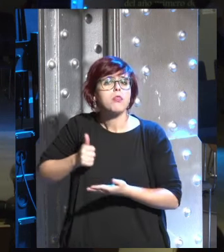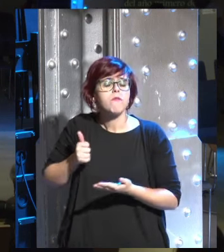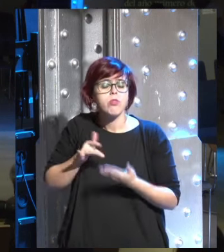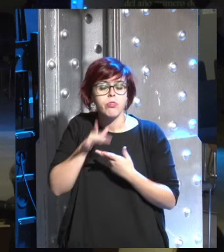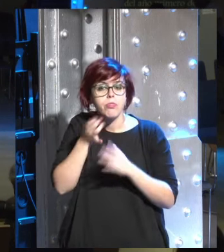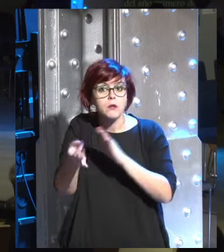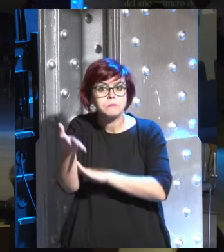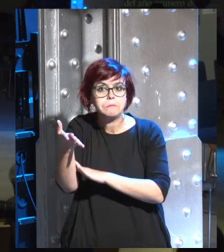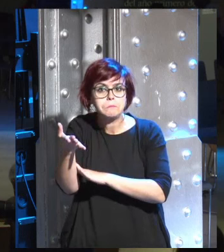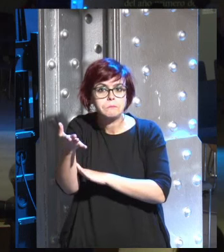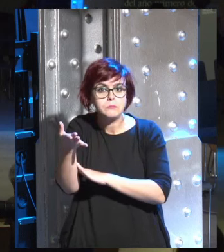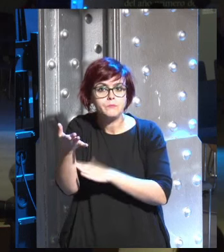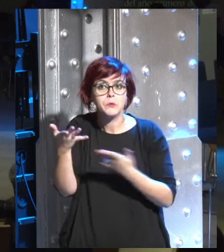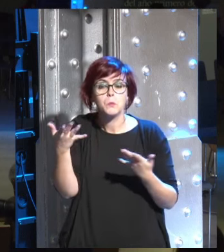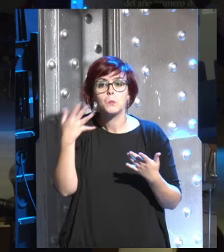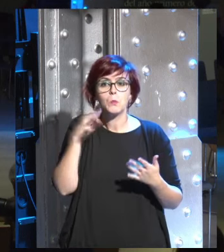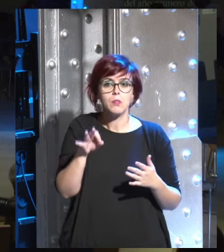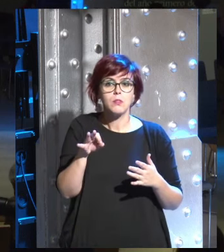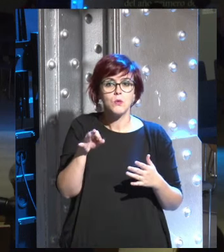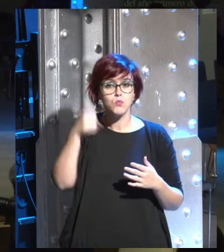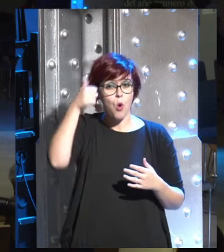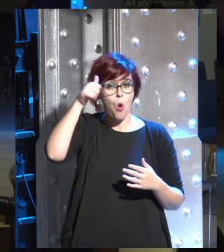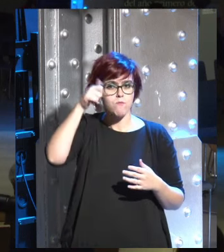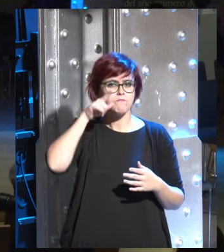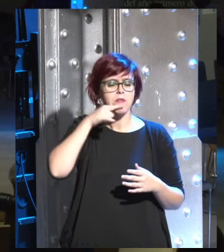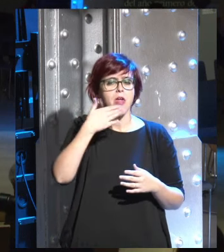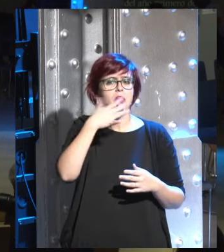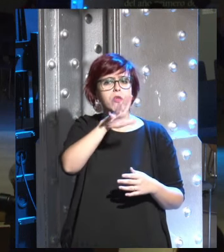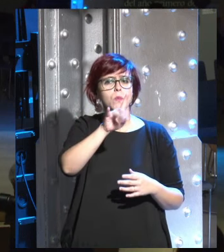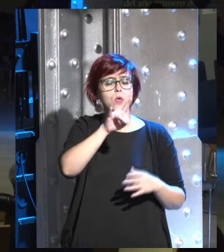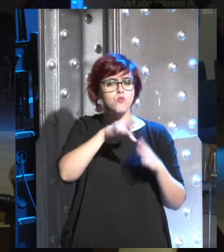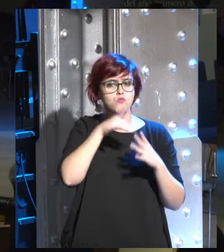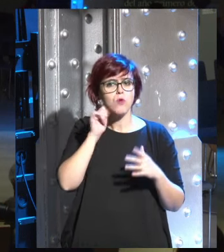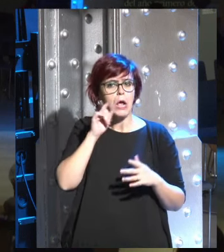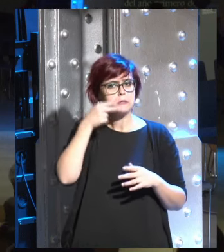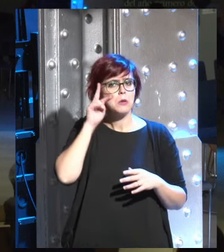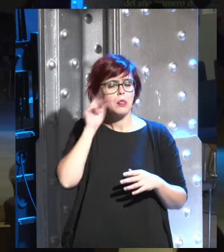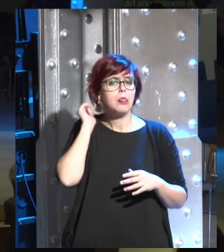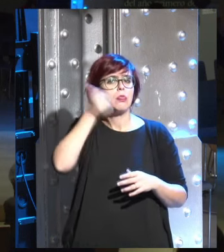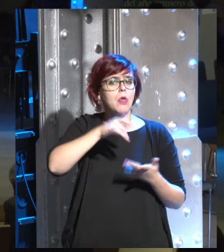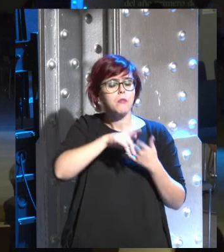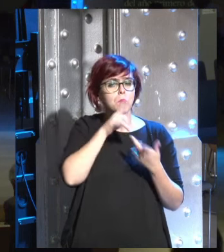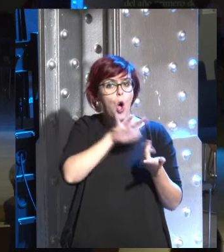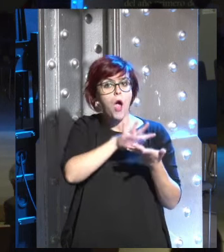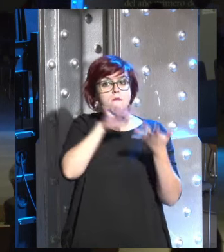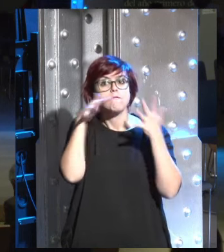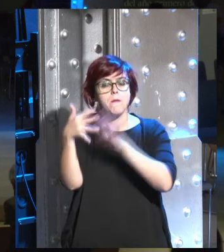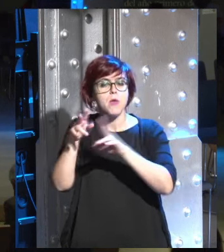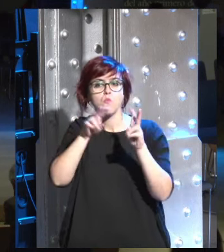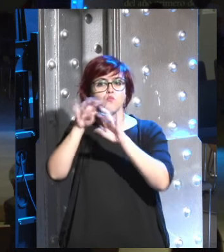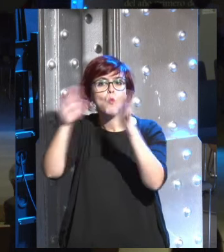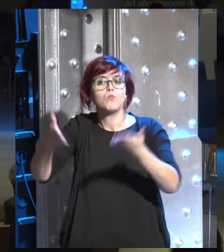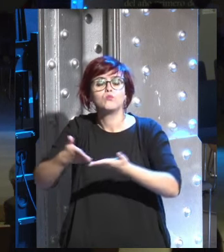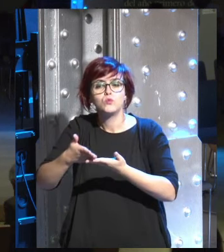¿hasta qué punto es fácil para un veterano taxista de 51 años el tener que reconvertirse a diseñar nuevos